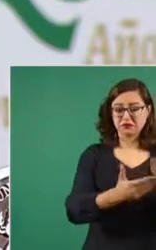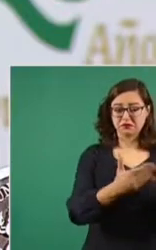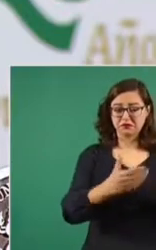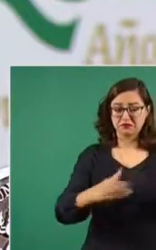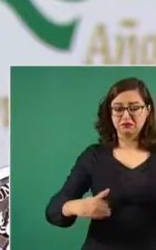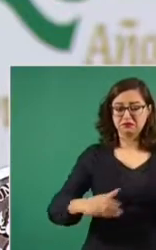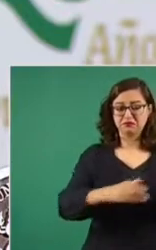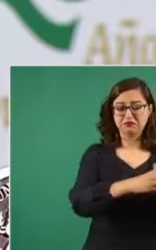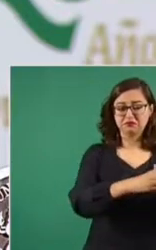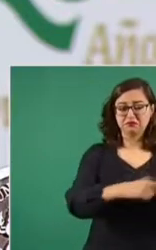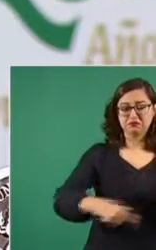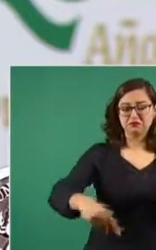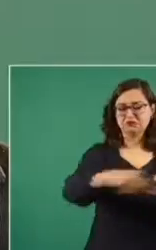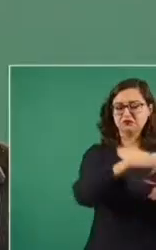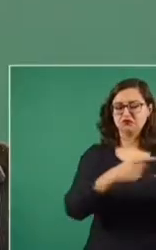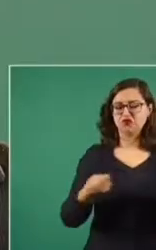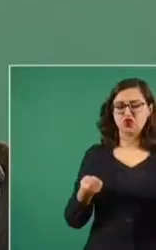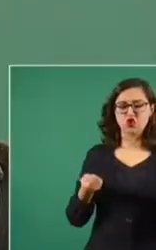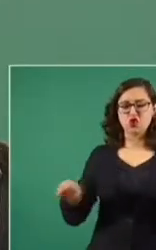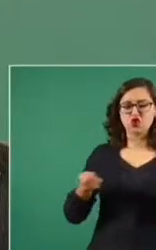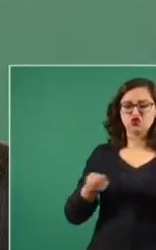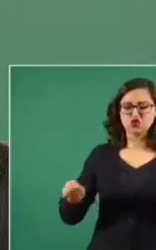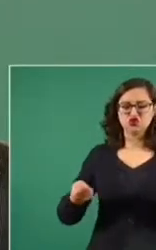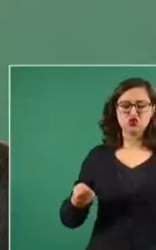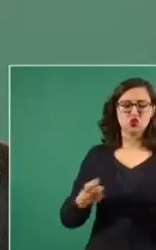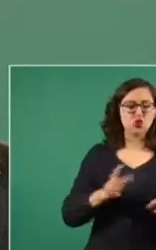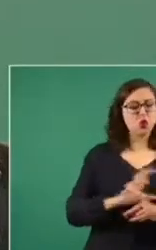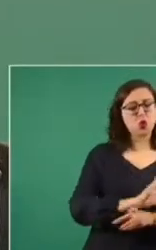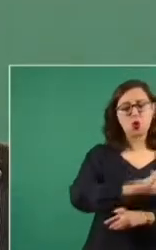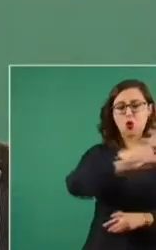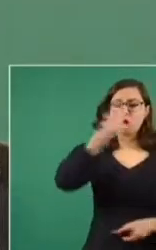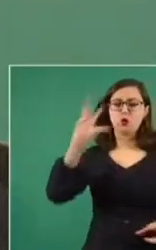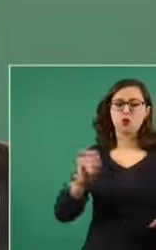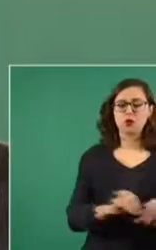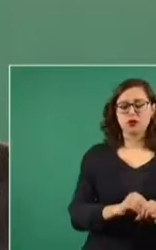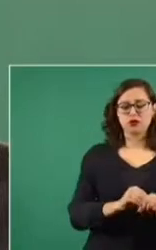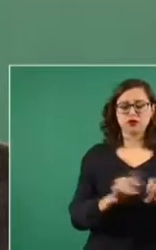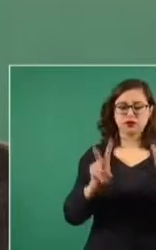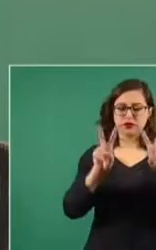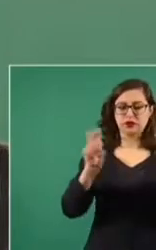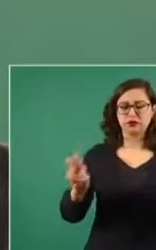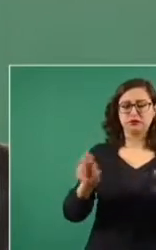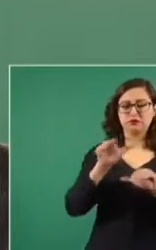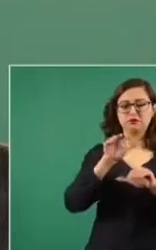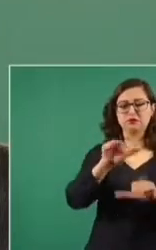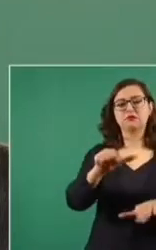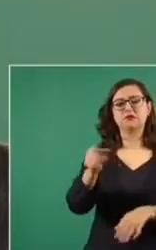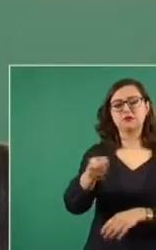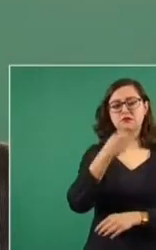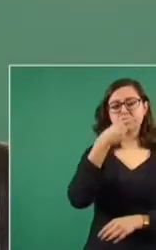todo lo relacionado con el abasto de medicamentos,